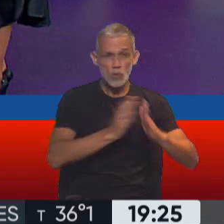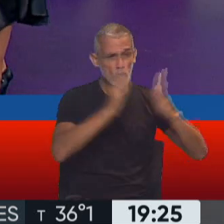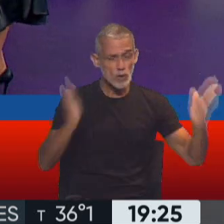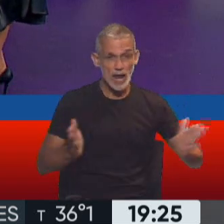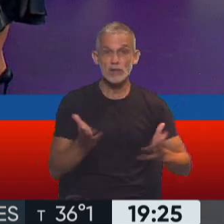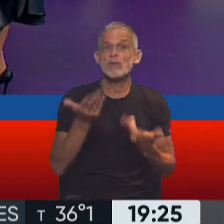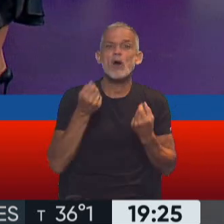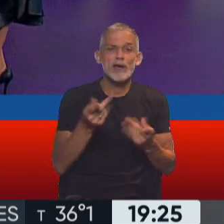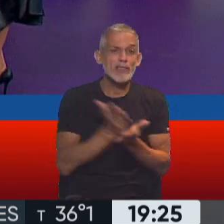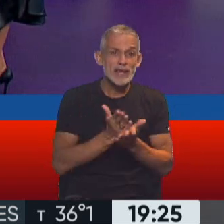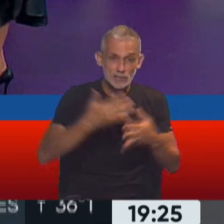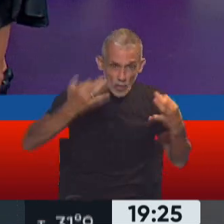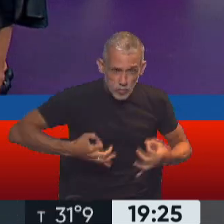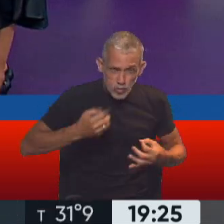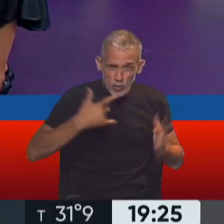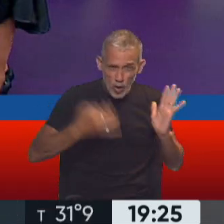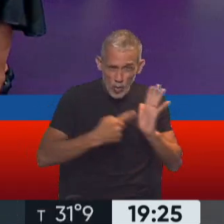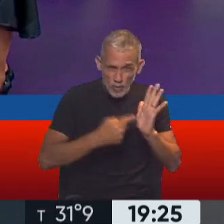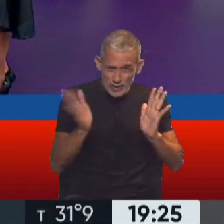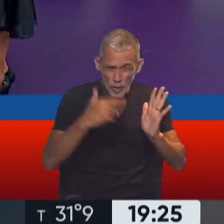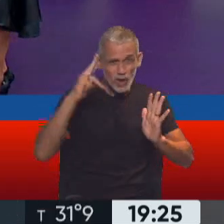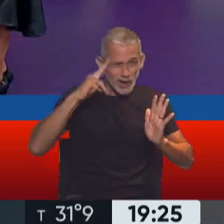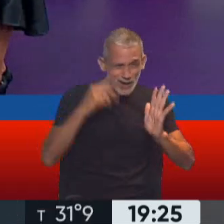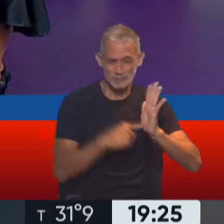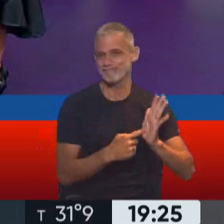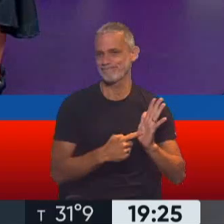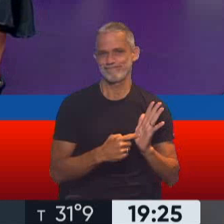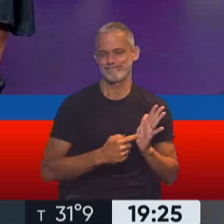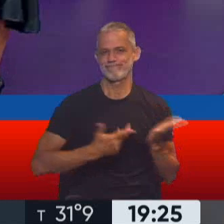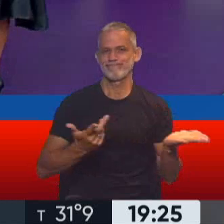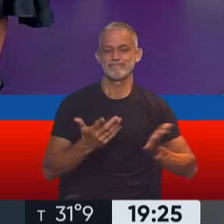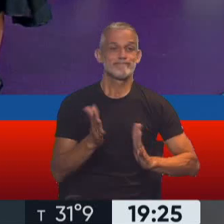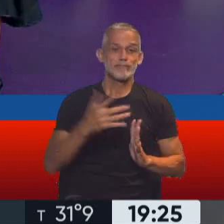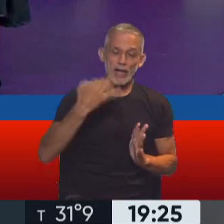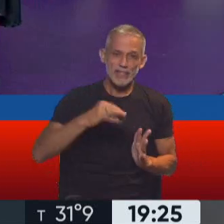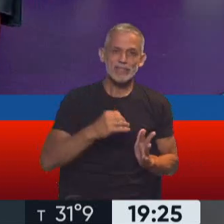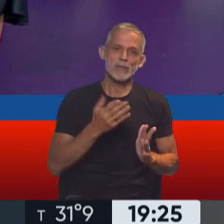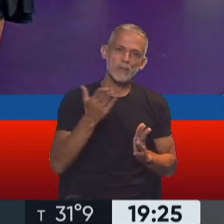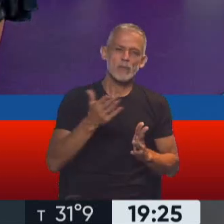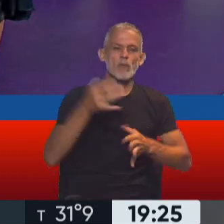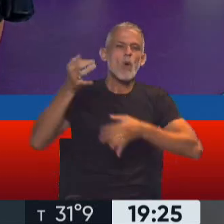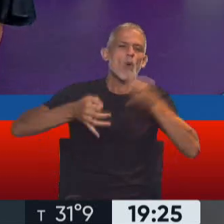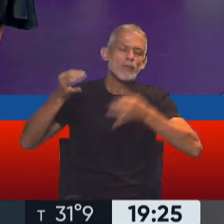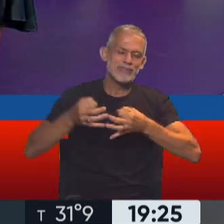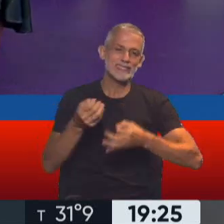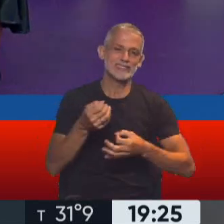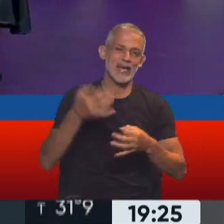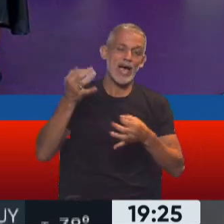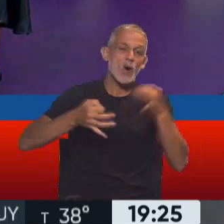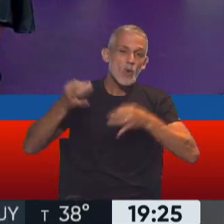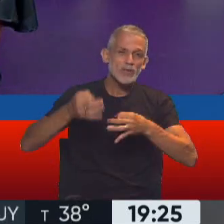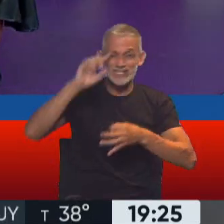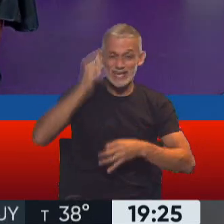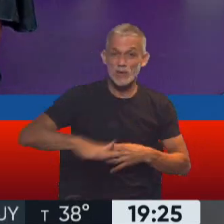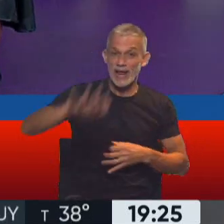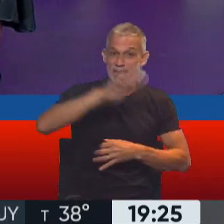pero también se tiene que evitar, que hacerla cumplir, que sepan sus derechos. Si la justicia a nivel